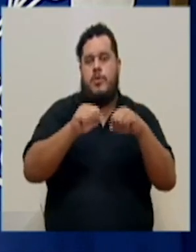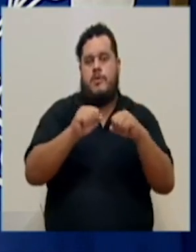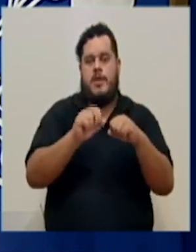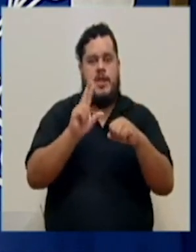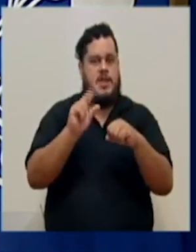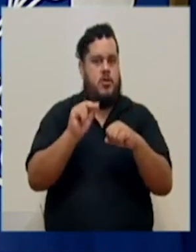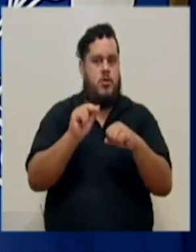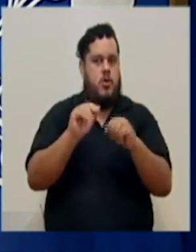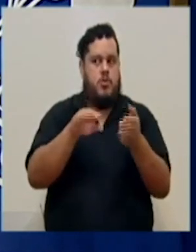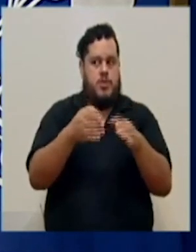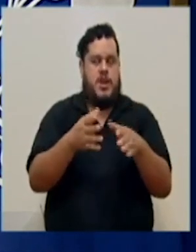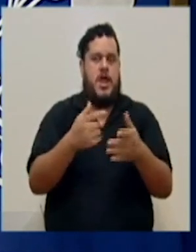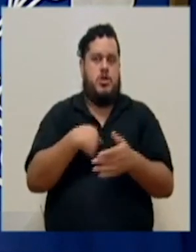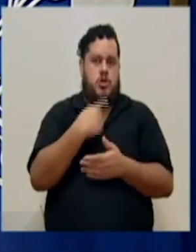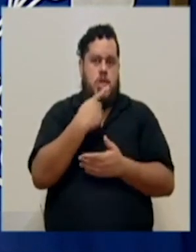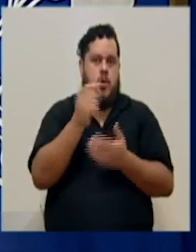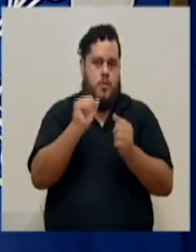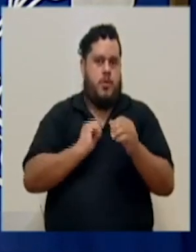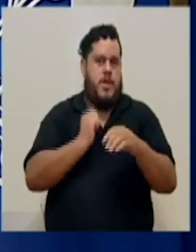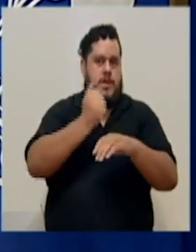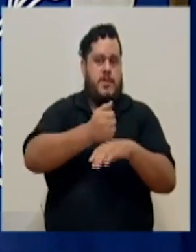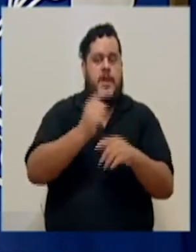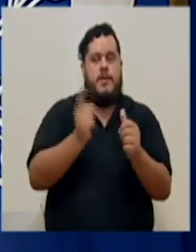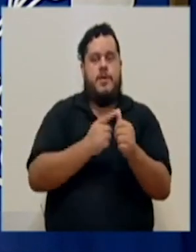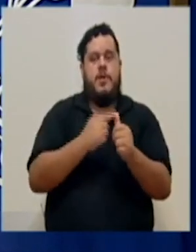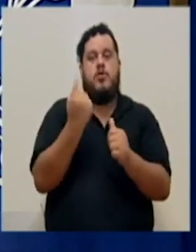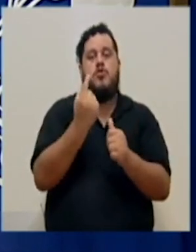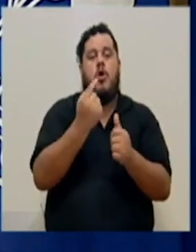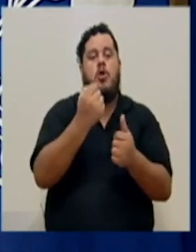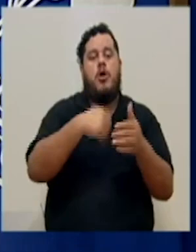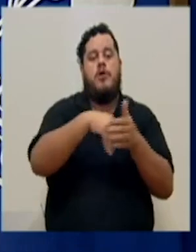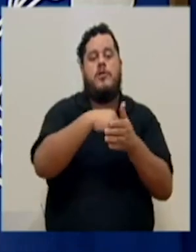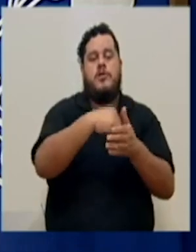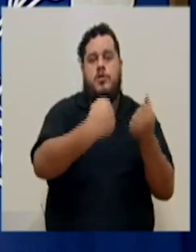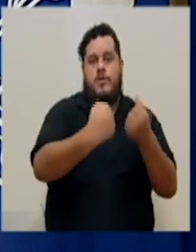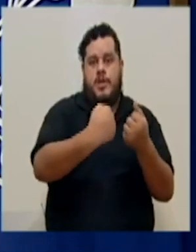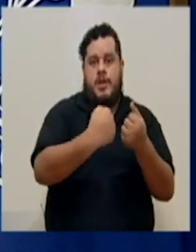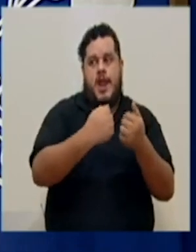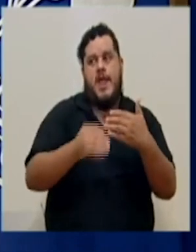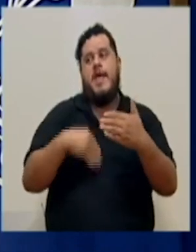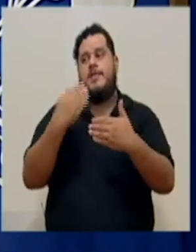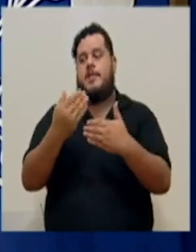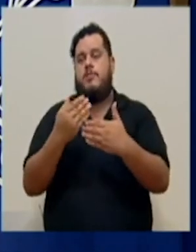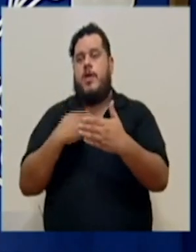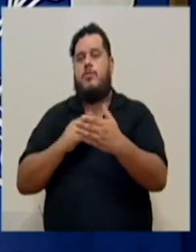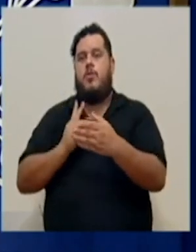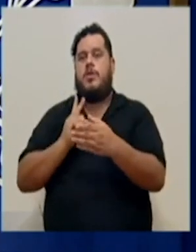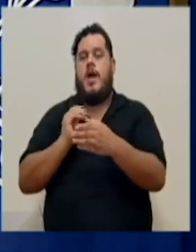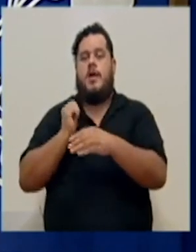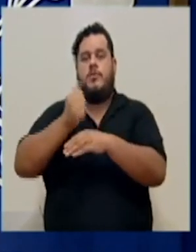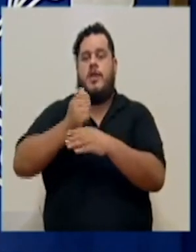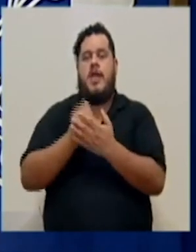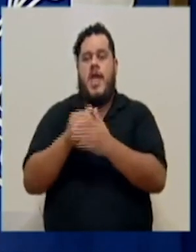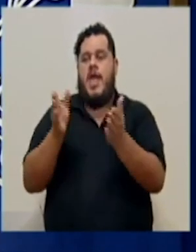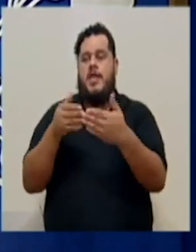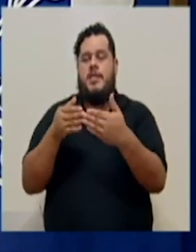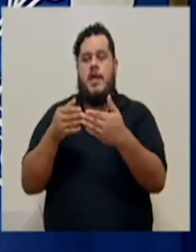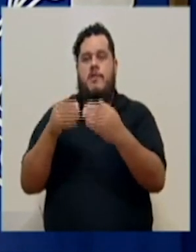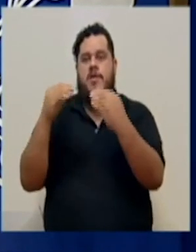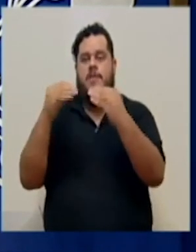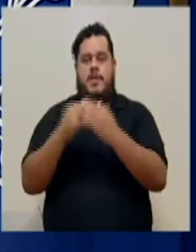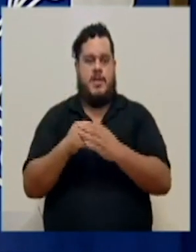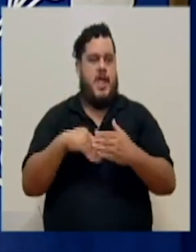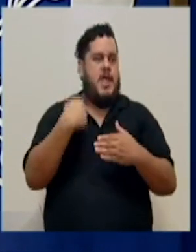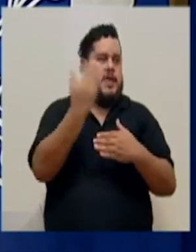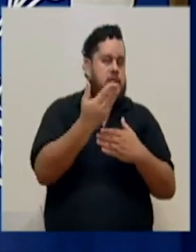de no mortalidad, uno dice, bueno, voy a implementar primero solo restricción vehicular y después voy a implementar solo cierres de establecimientos y después